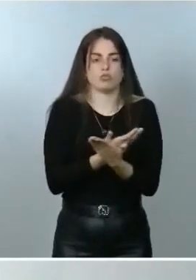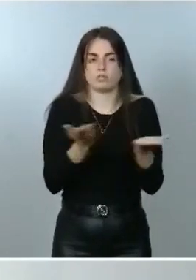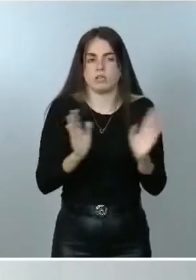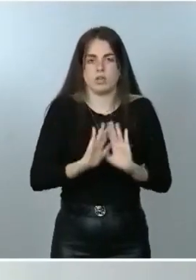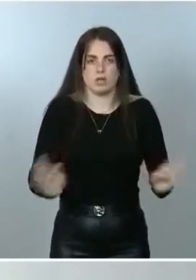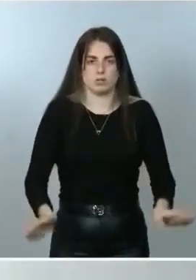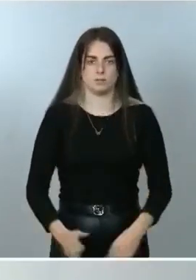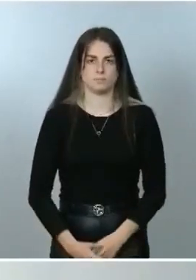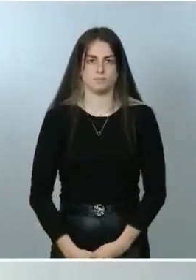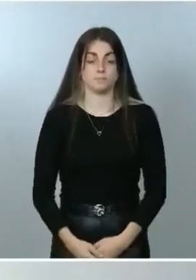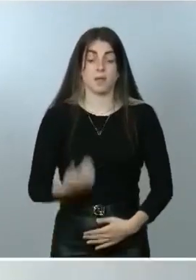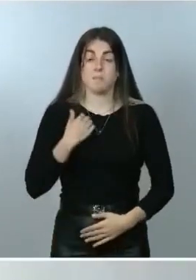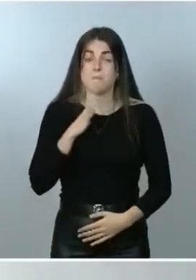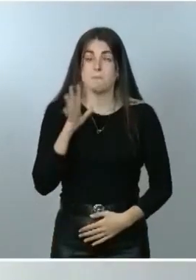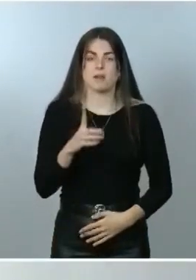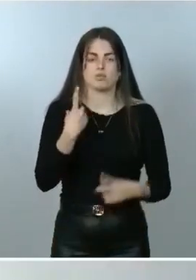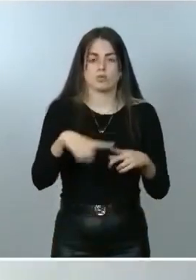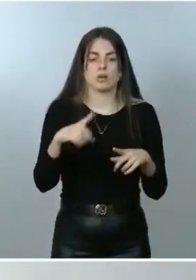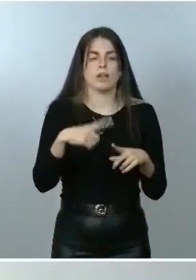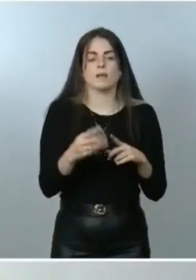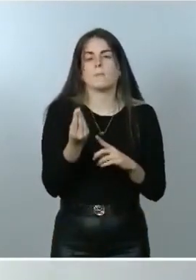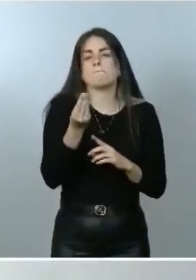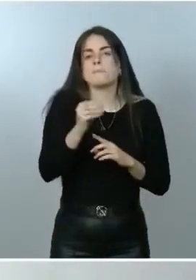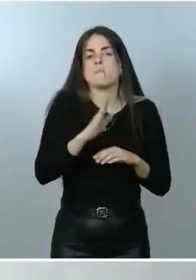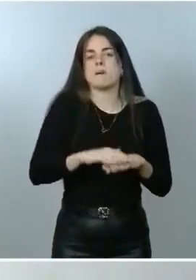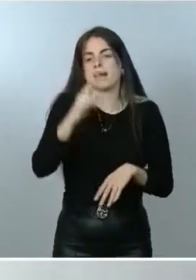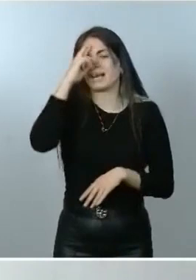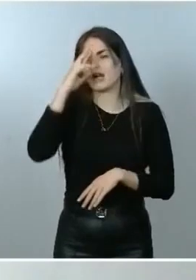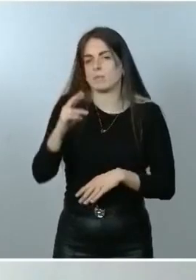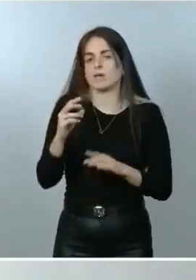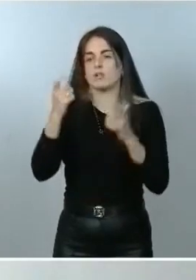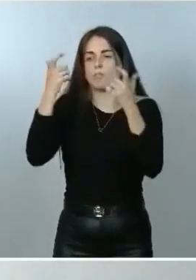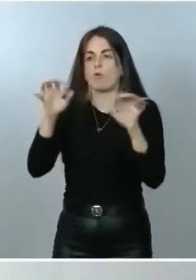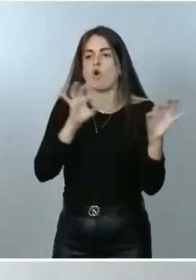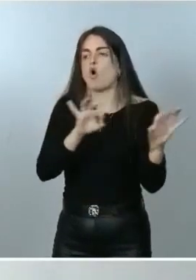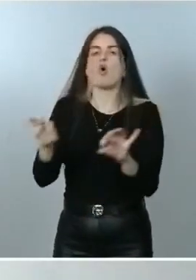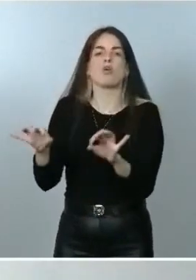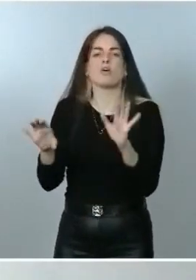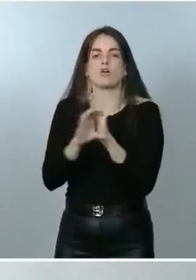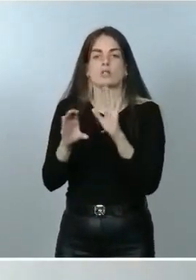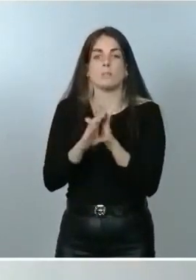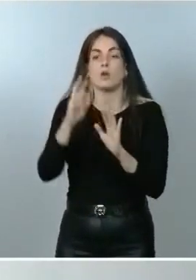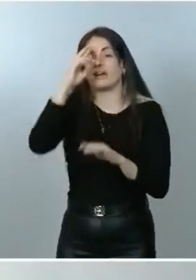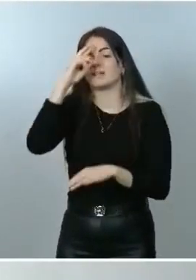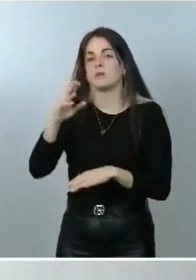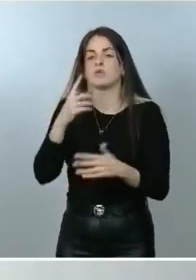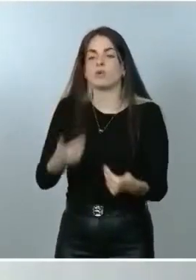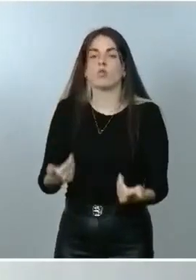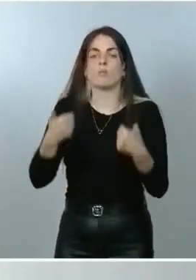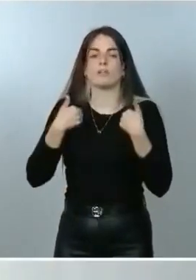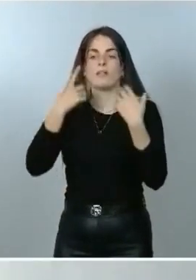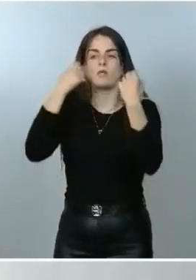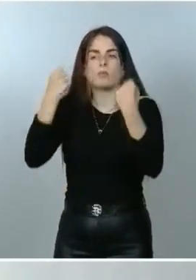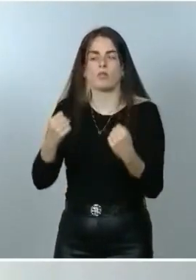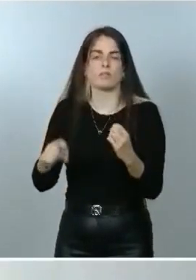es un elemento más de respeto al orden constitucional, de respeto a las competencias de todos los poderes, comunidades